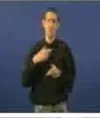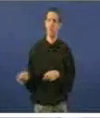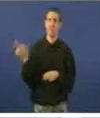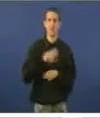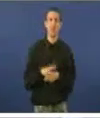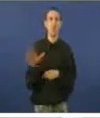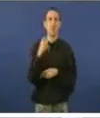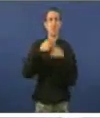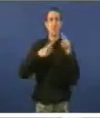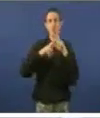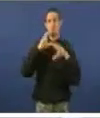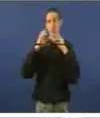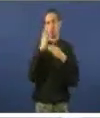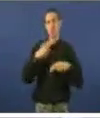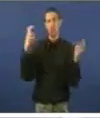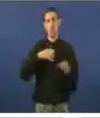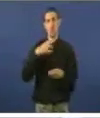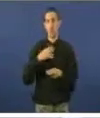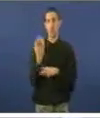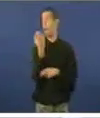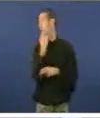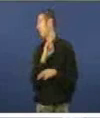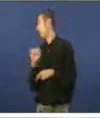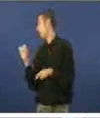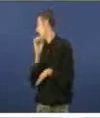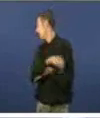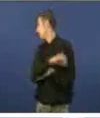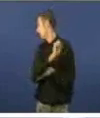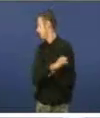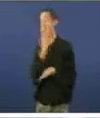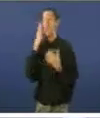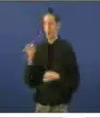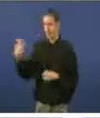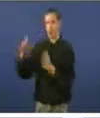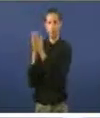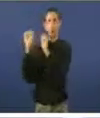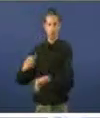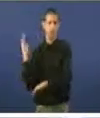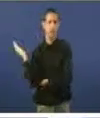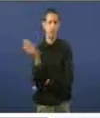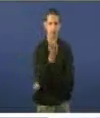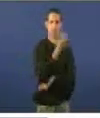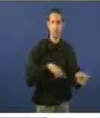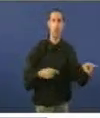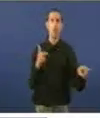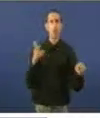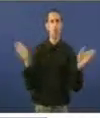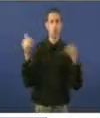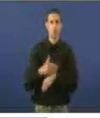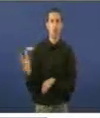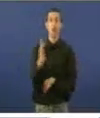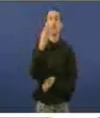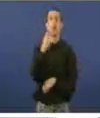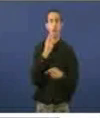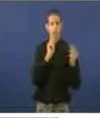público. Mirar para outro lado, o único que fai é convertilos a vostedes en cómplices. A CRTVG ten excelentes